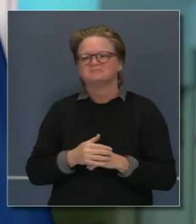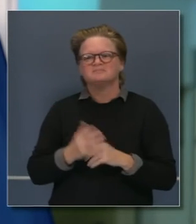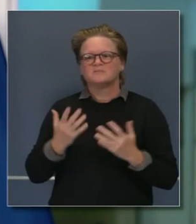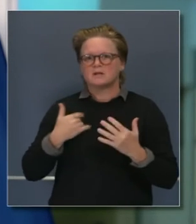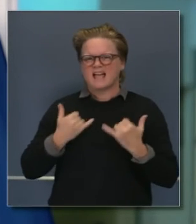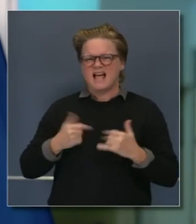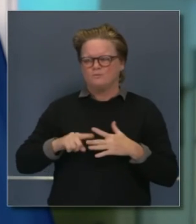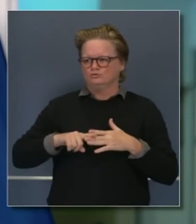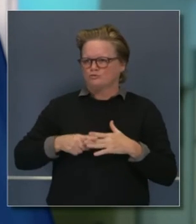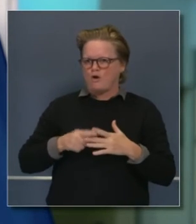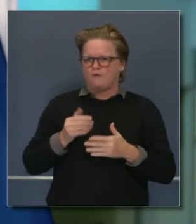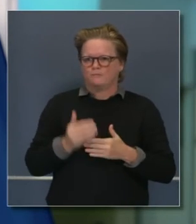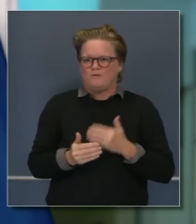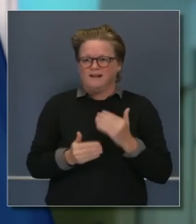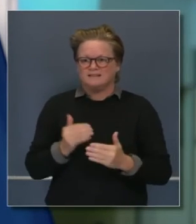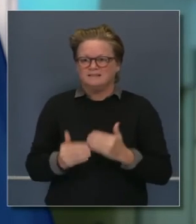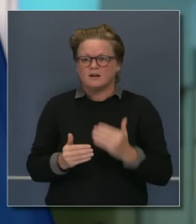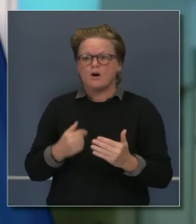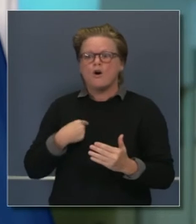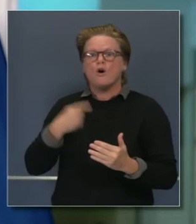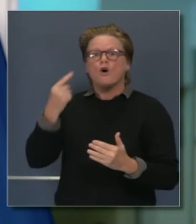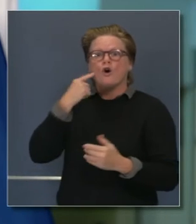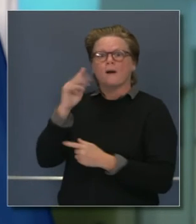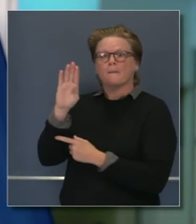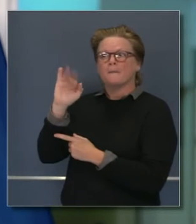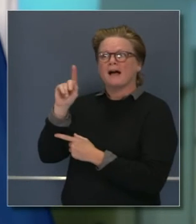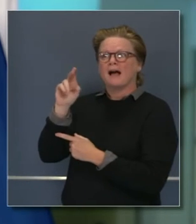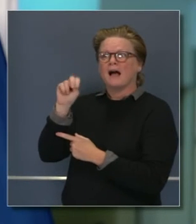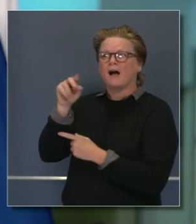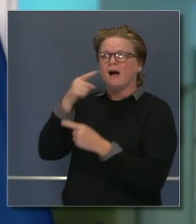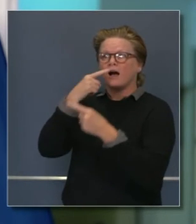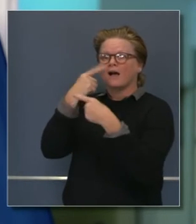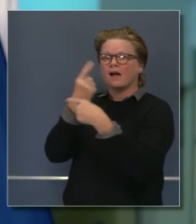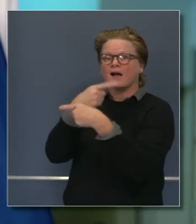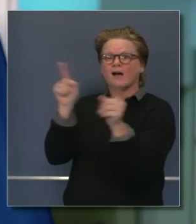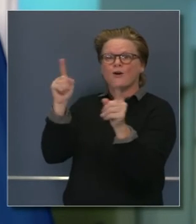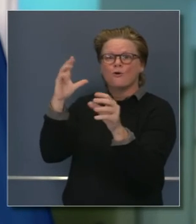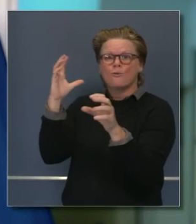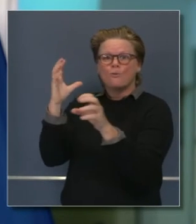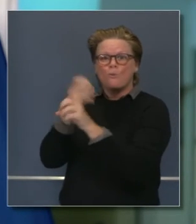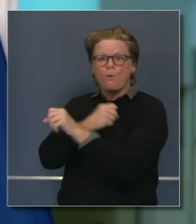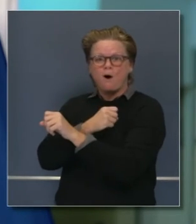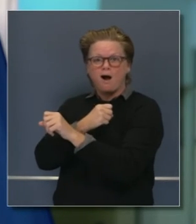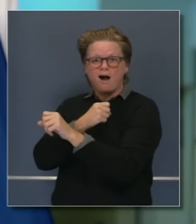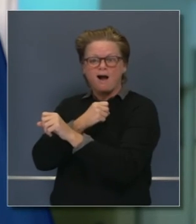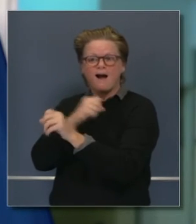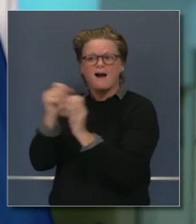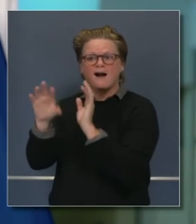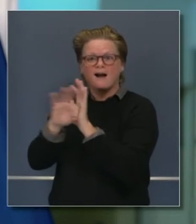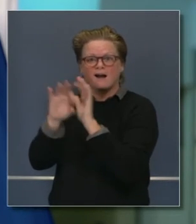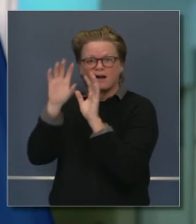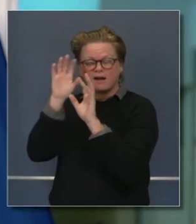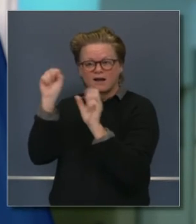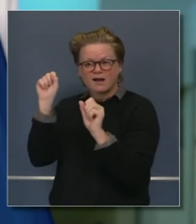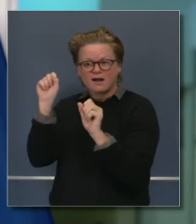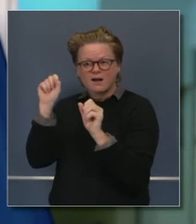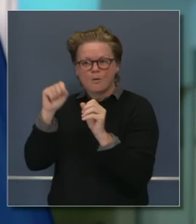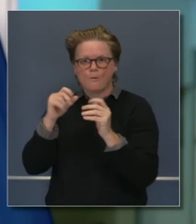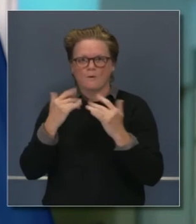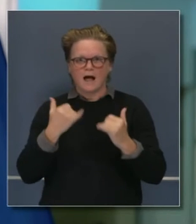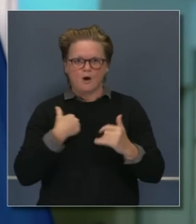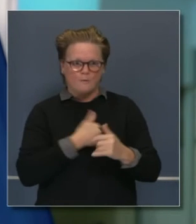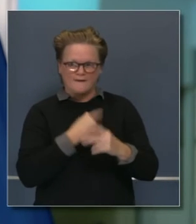recibimos noticia de la contienda, solo una persona no ha concedido la